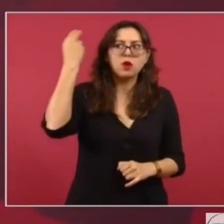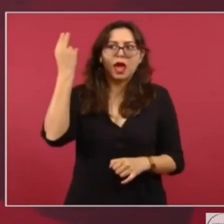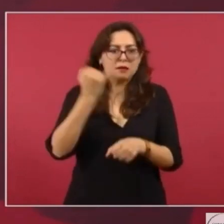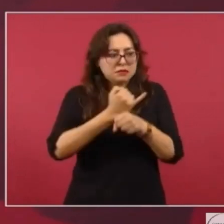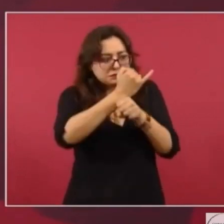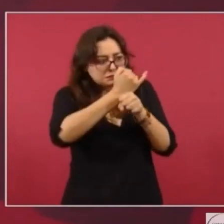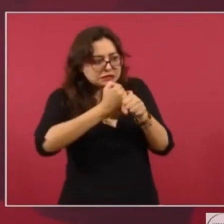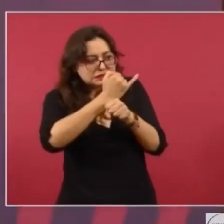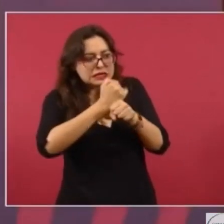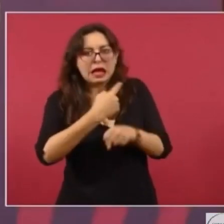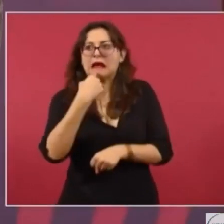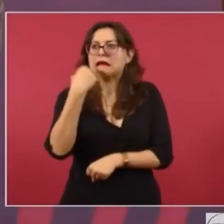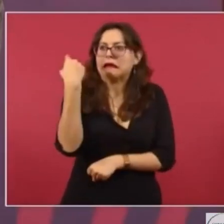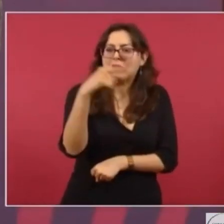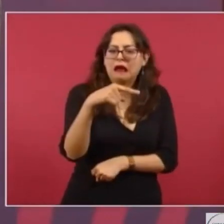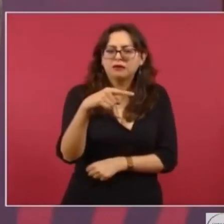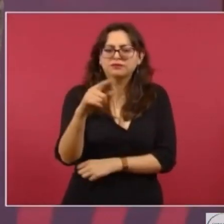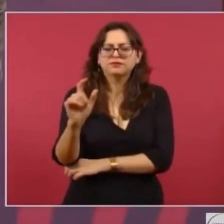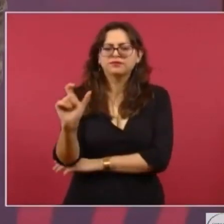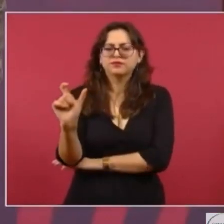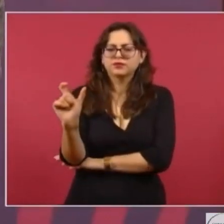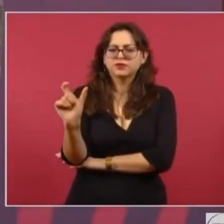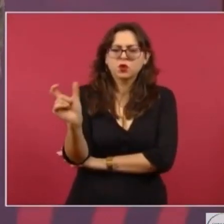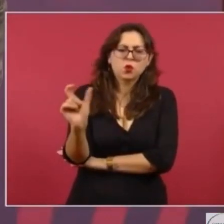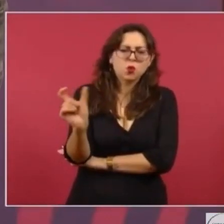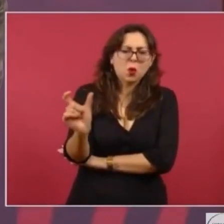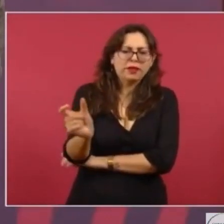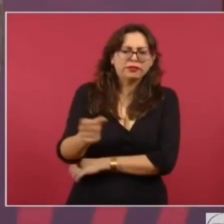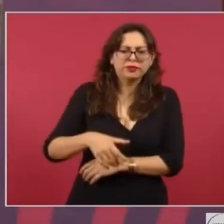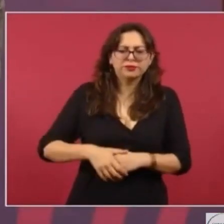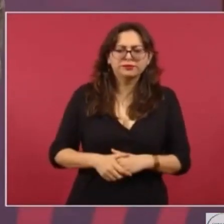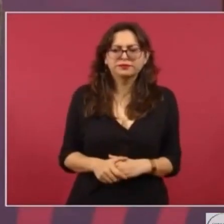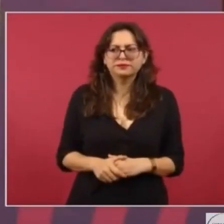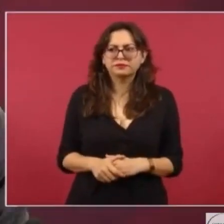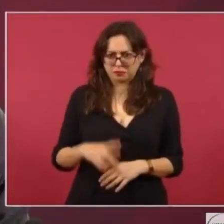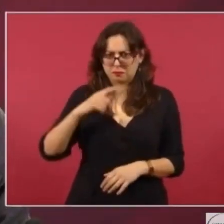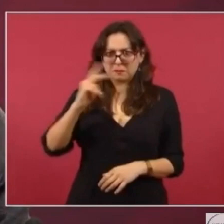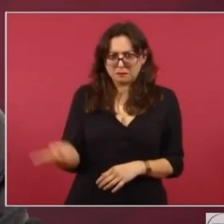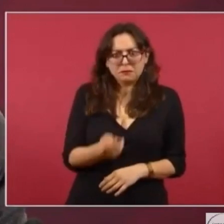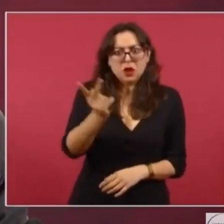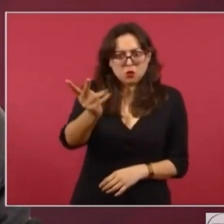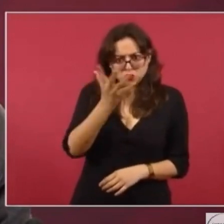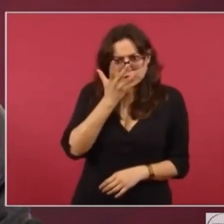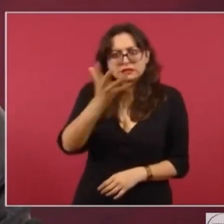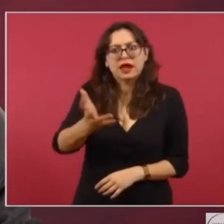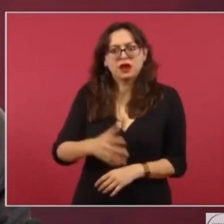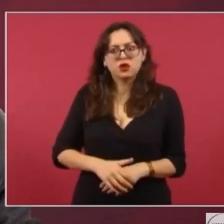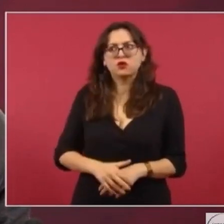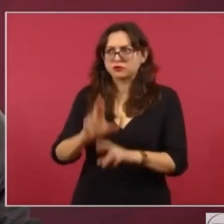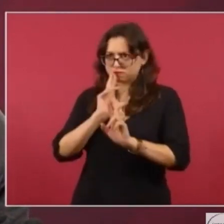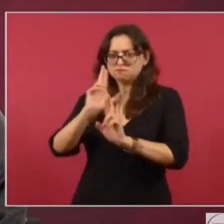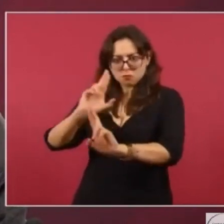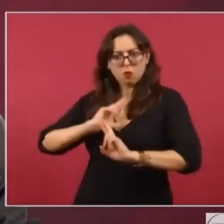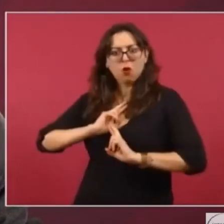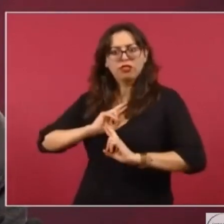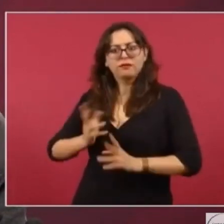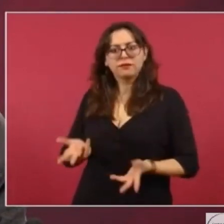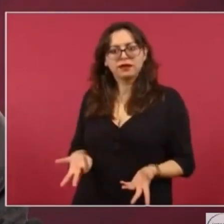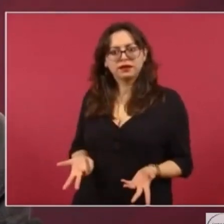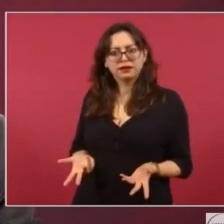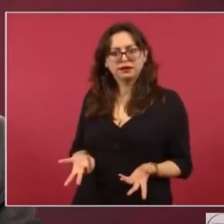cuando reformaron la Constitución y